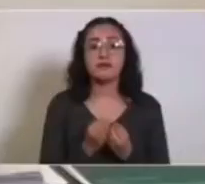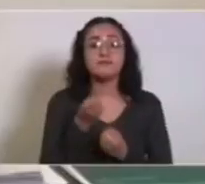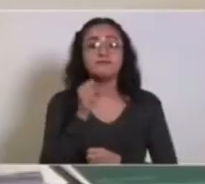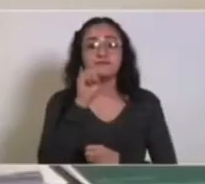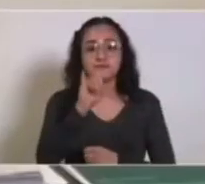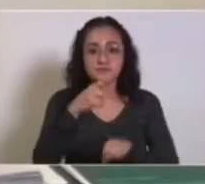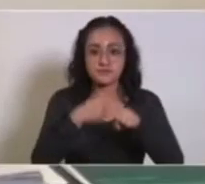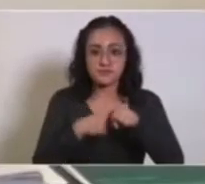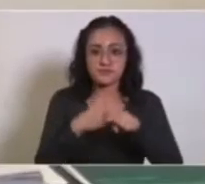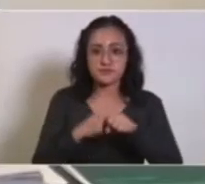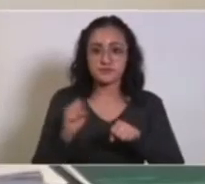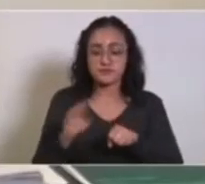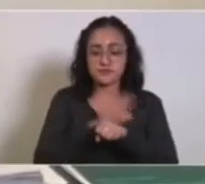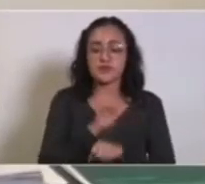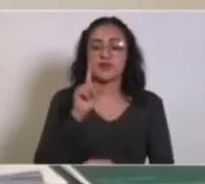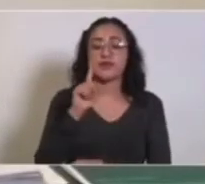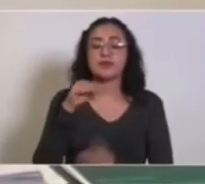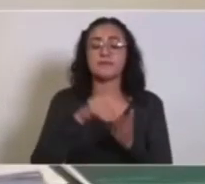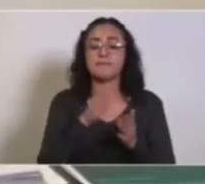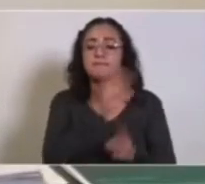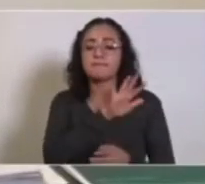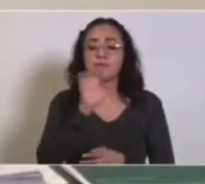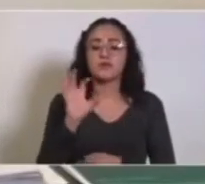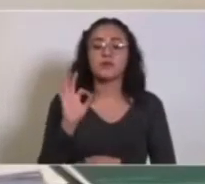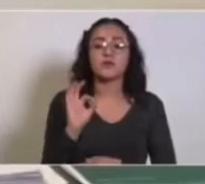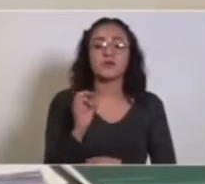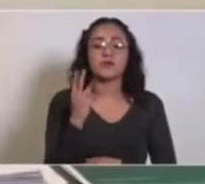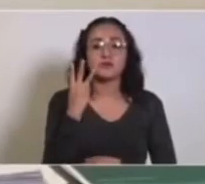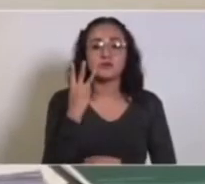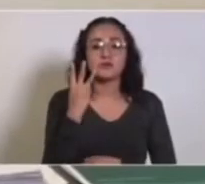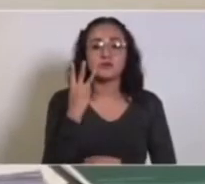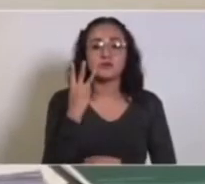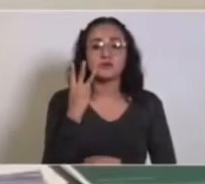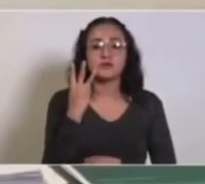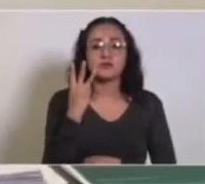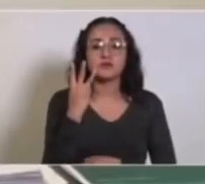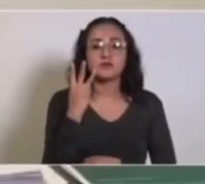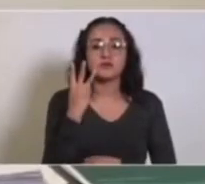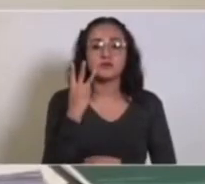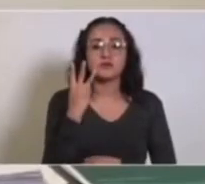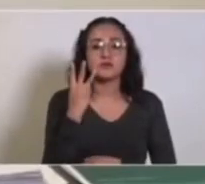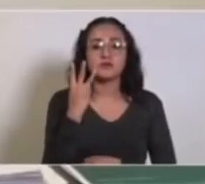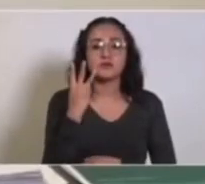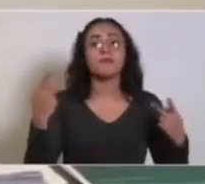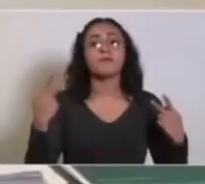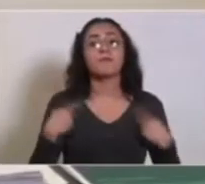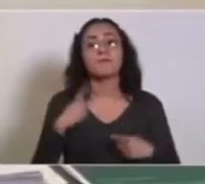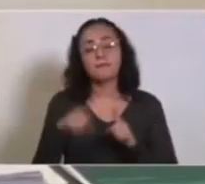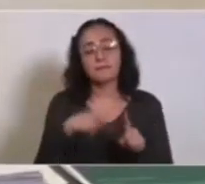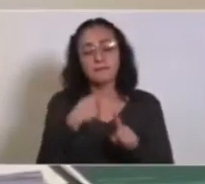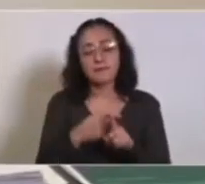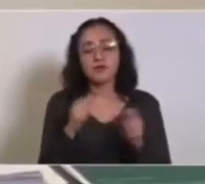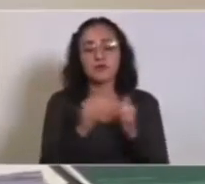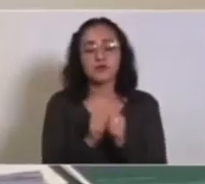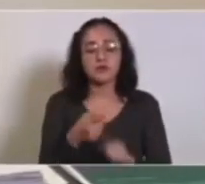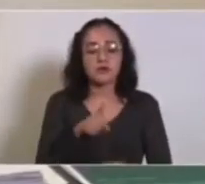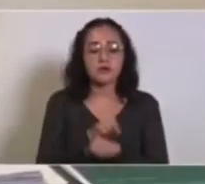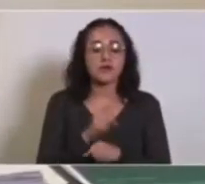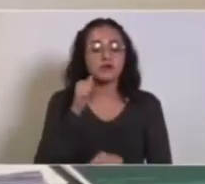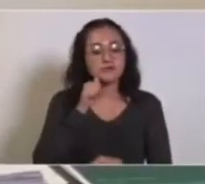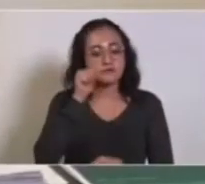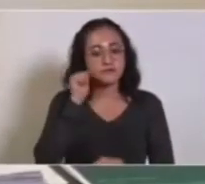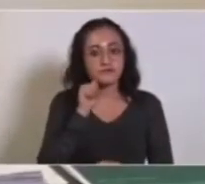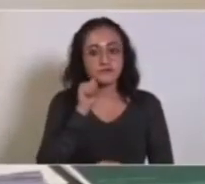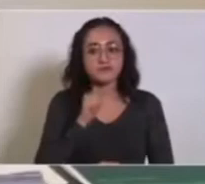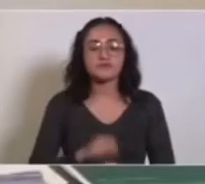casos positivos de 70,543, 208 casos activos más en comparación al día de